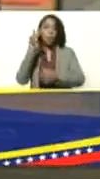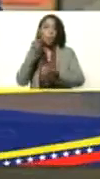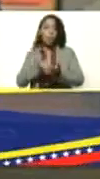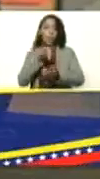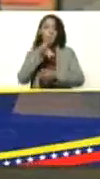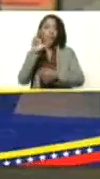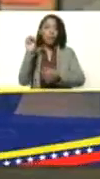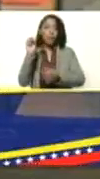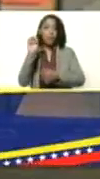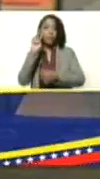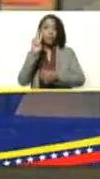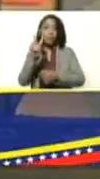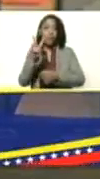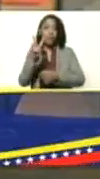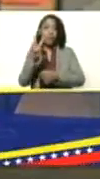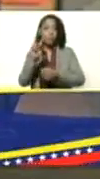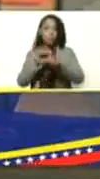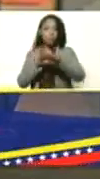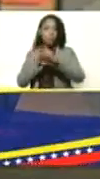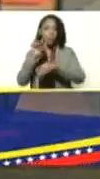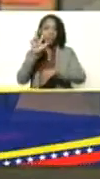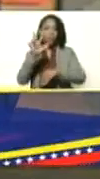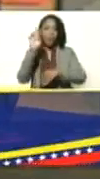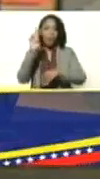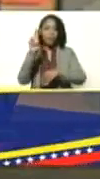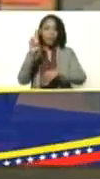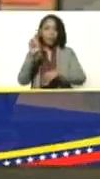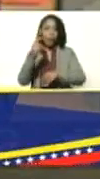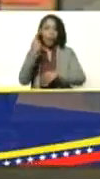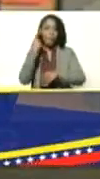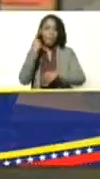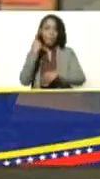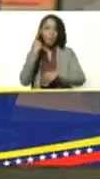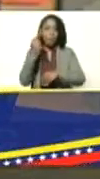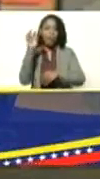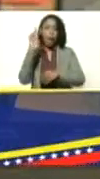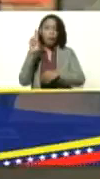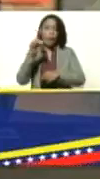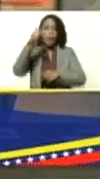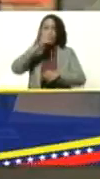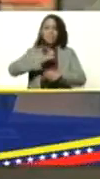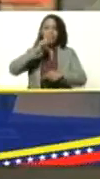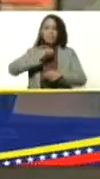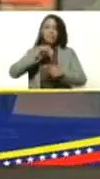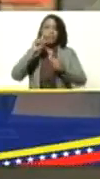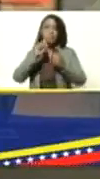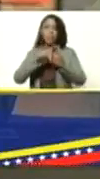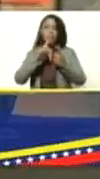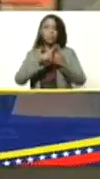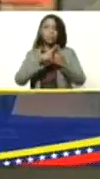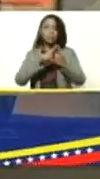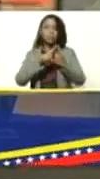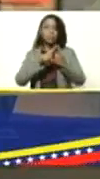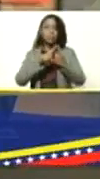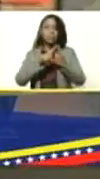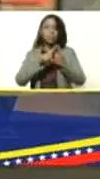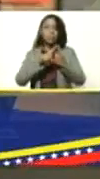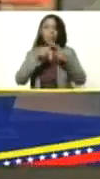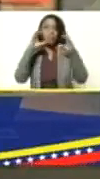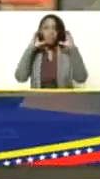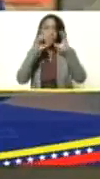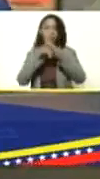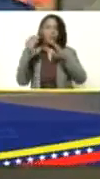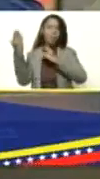tres R la primera R la resistencia férrea a las sanciones